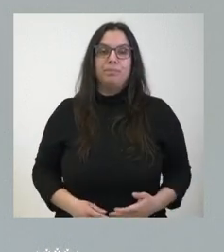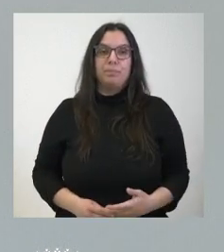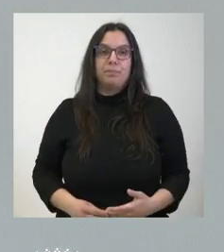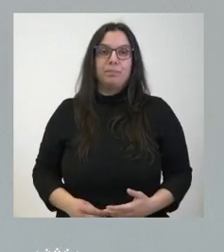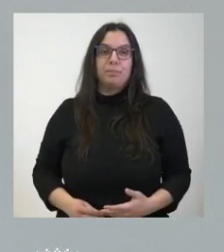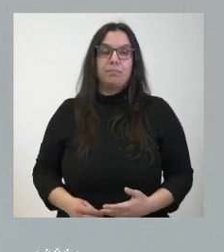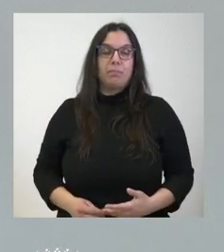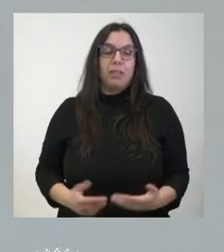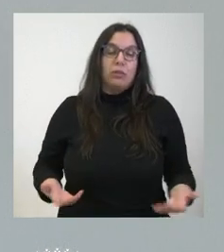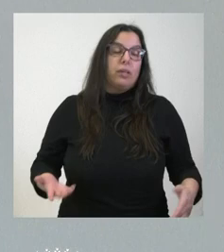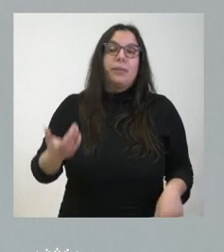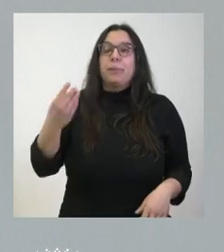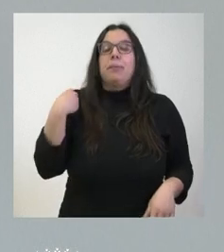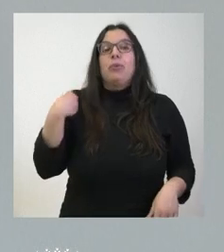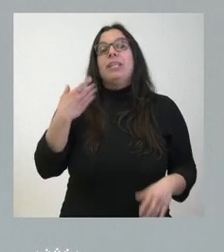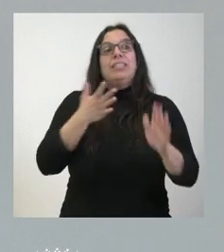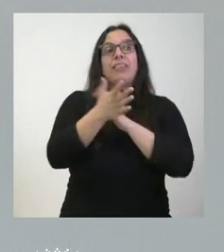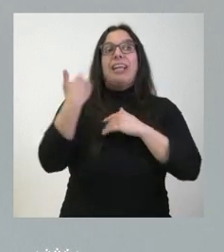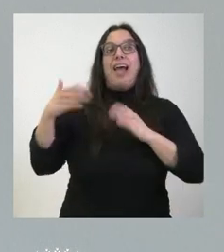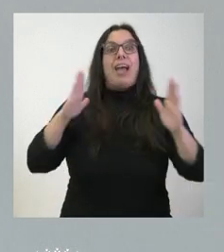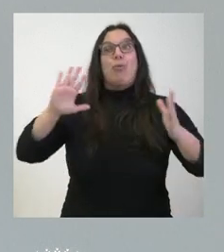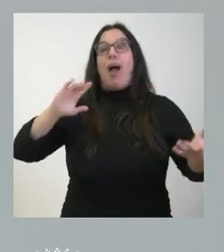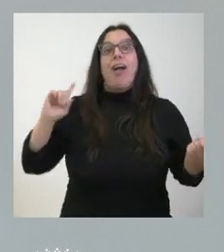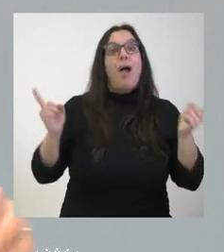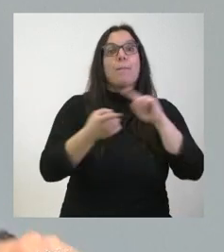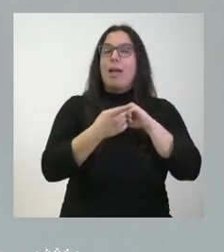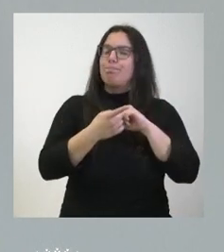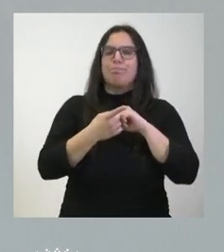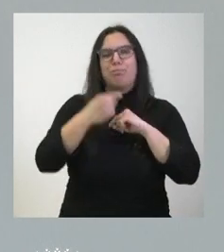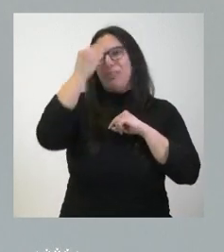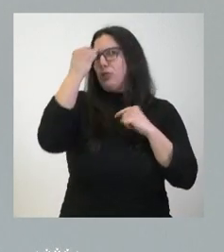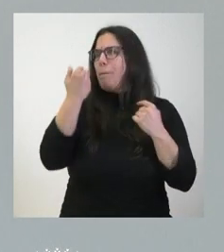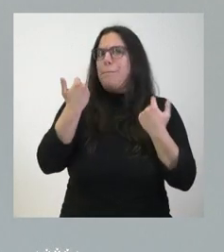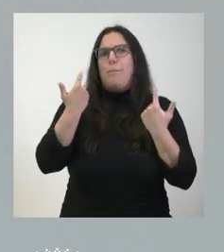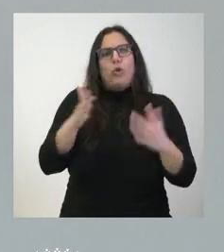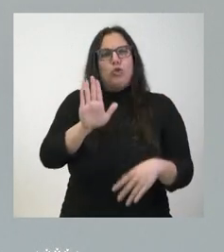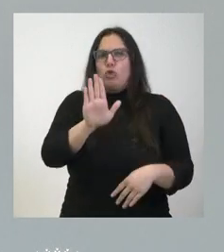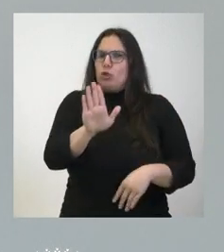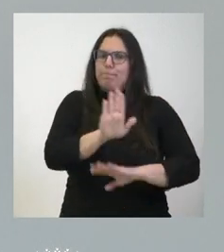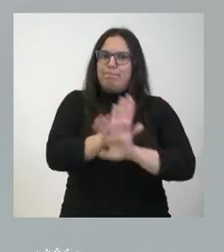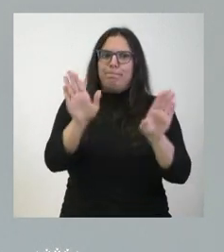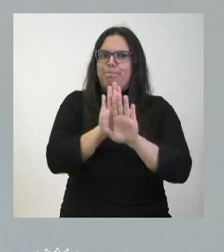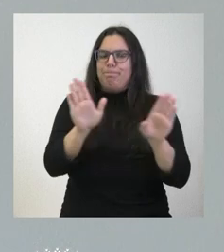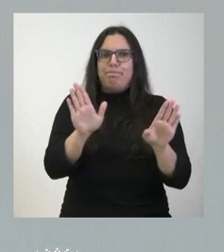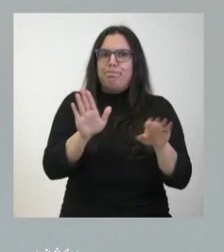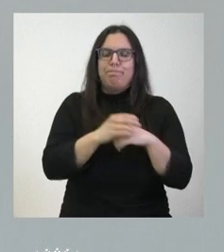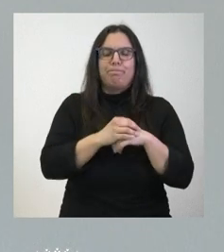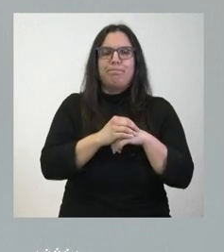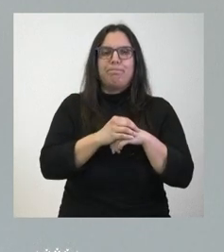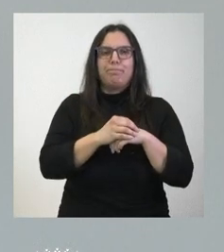hoy. Si usted me pregunta si esto es un cambio de ciclo, yo creo que es muy pronto para poder afirmar esa expresión.